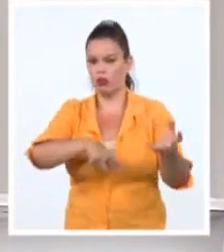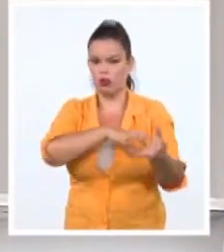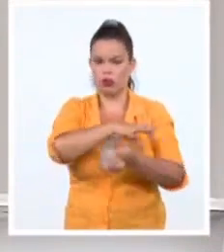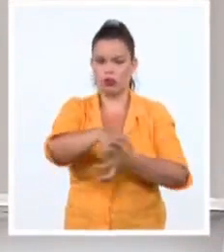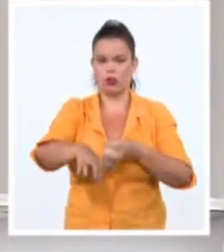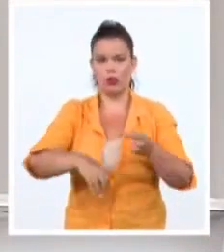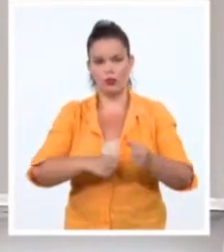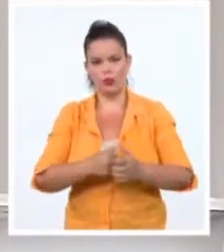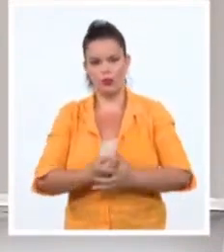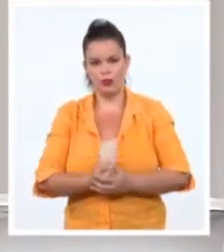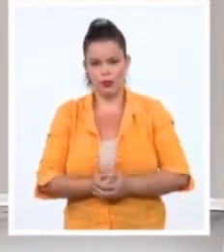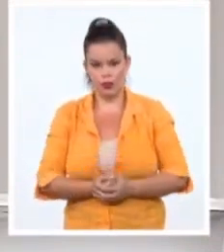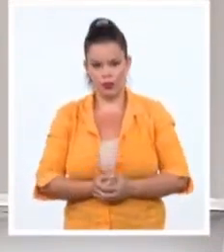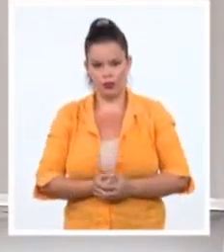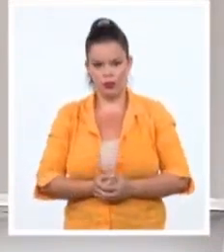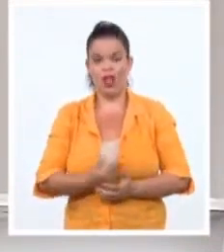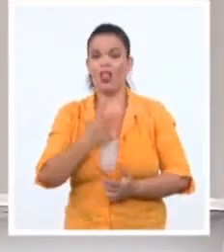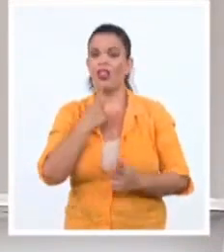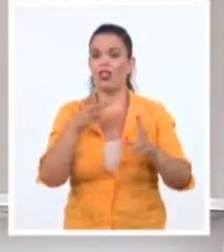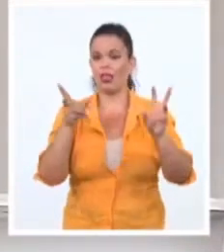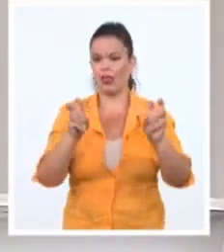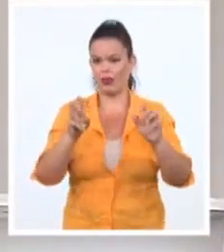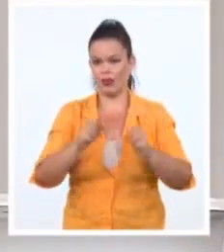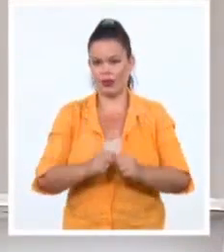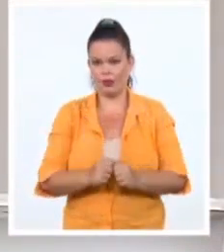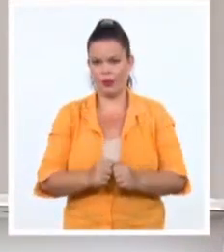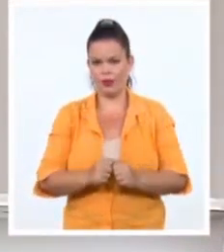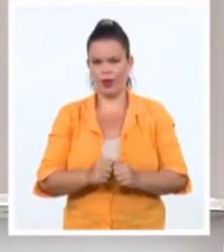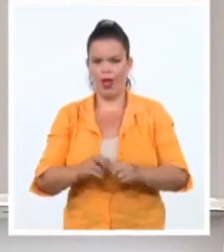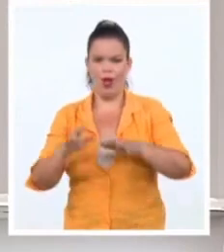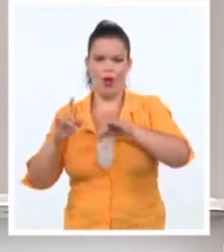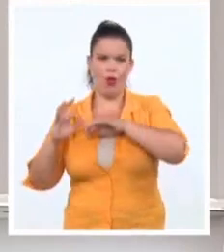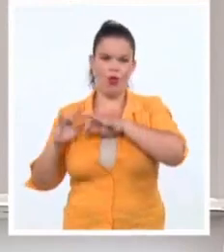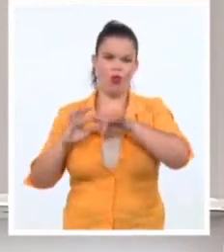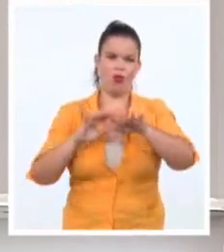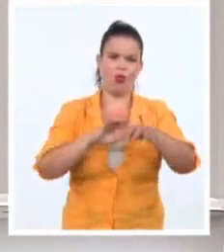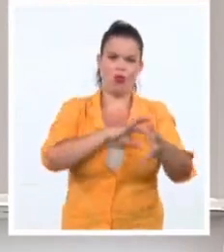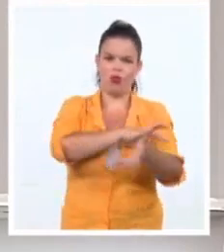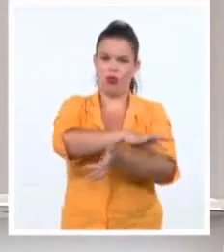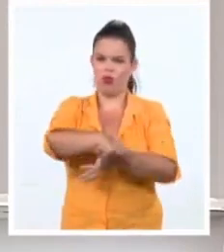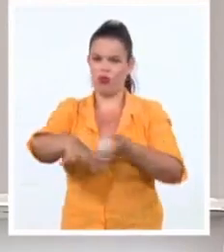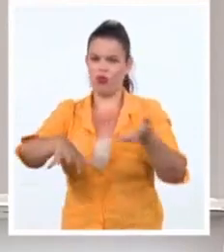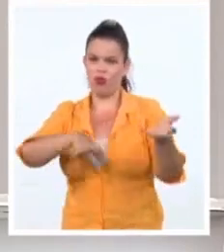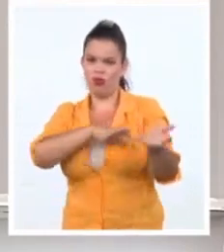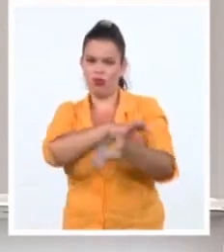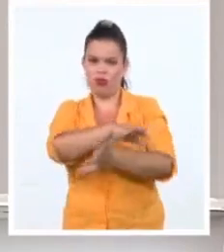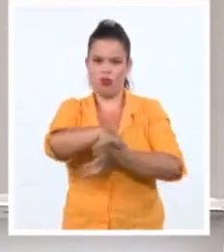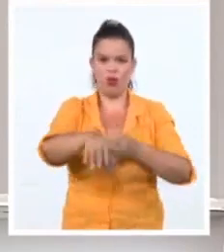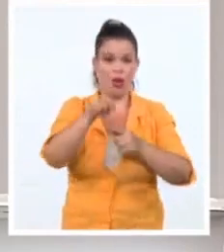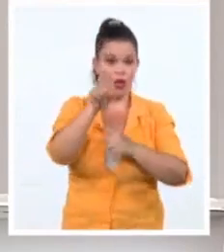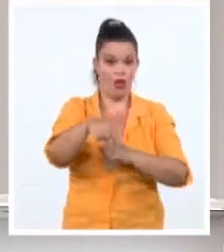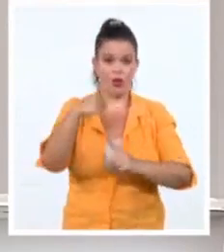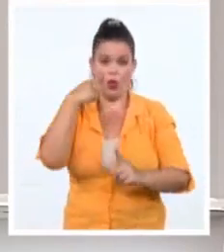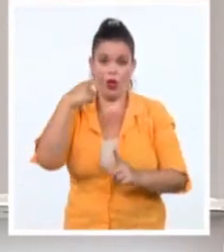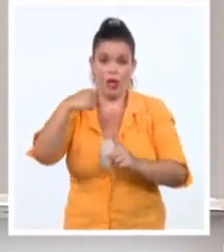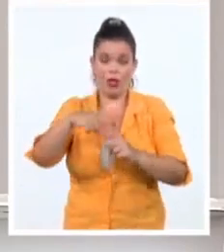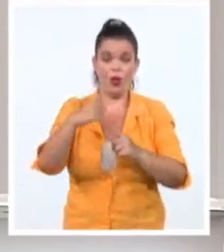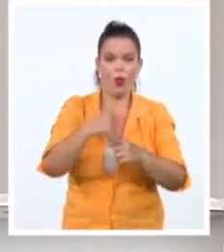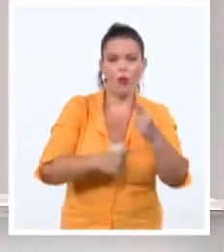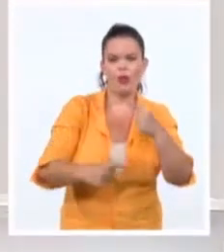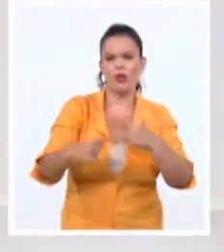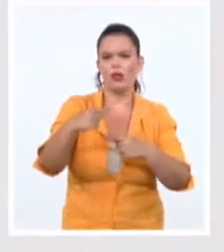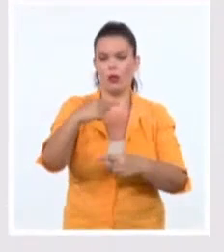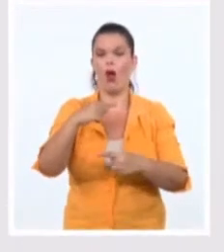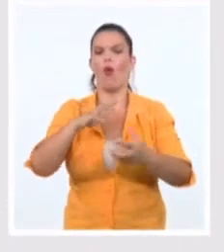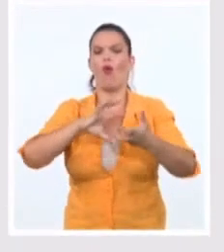Dice Richard Jones, las revueltas son cada vez más una ruta principal a través de